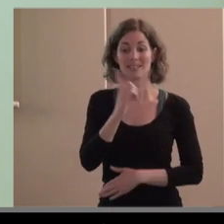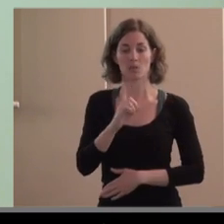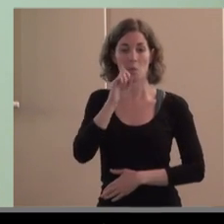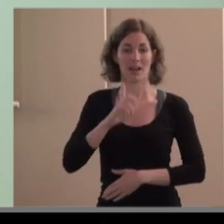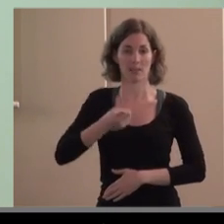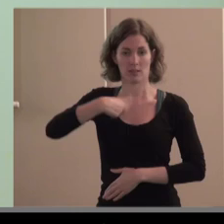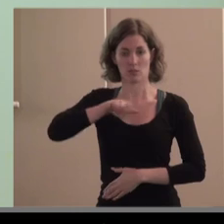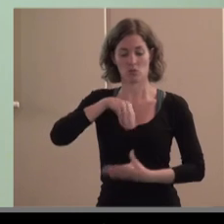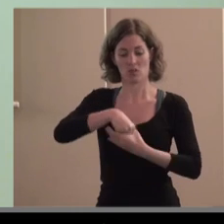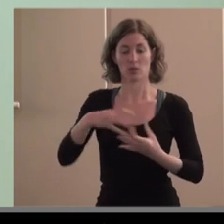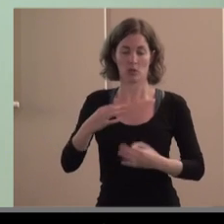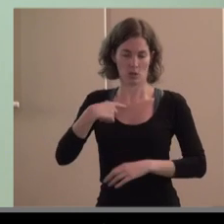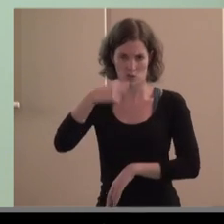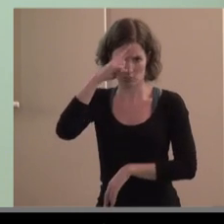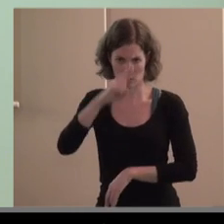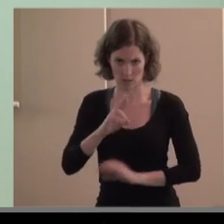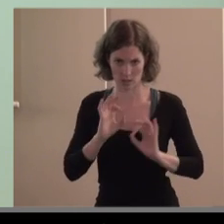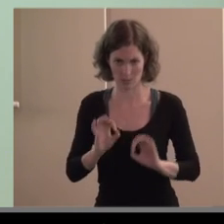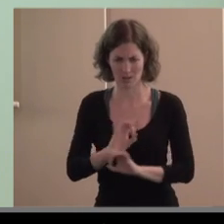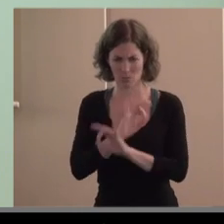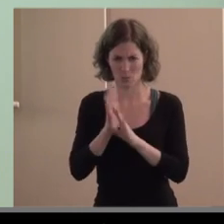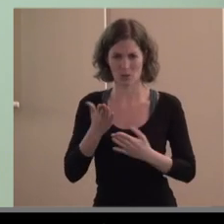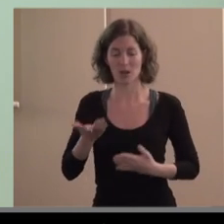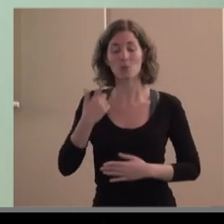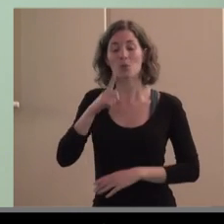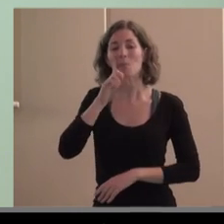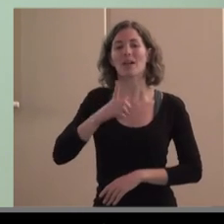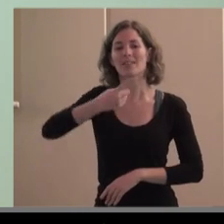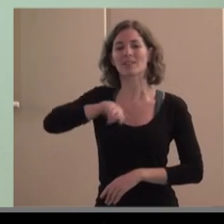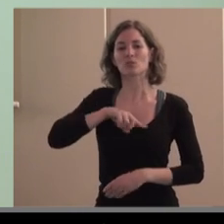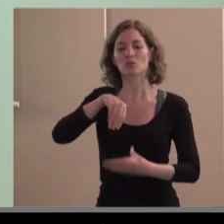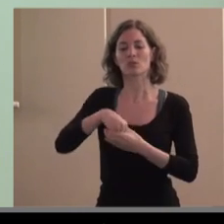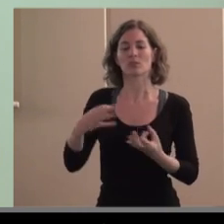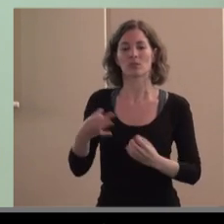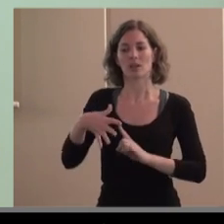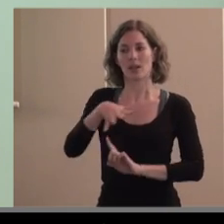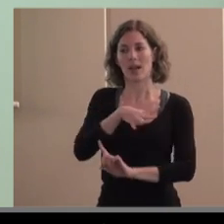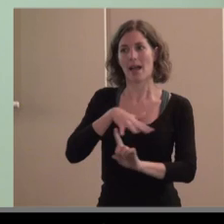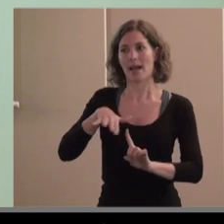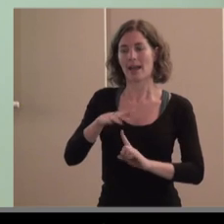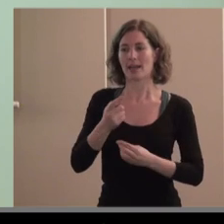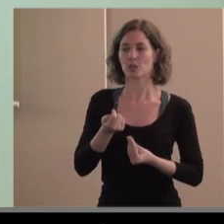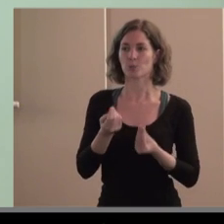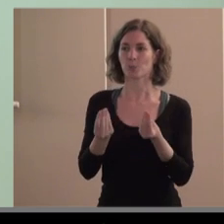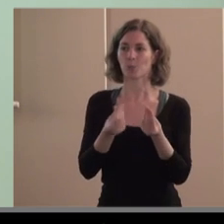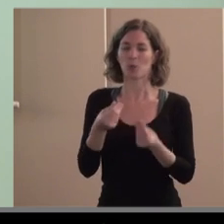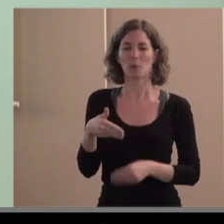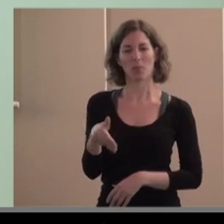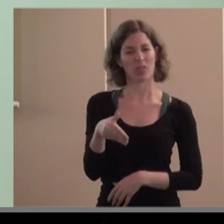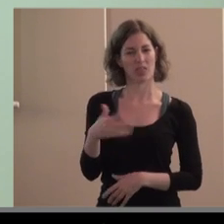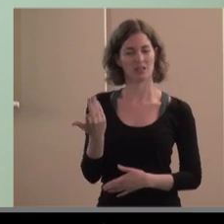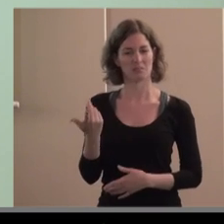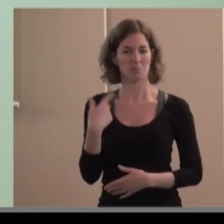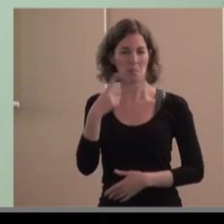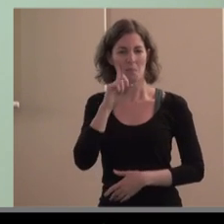respetos y con todo con todo el rigor nos movemos siempre en áreas de poca importancia